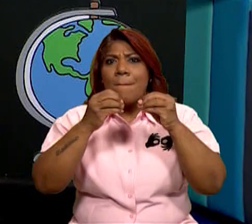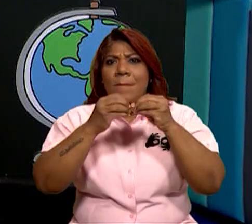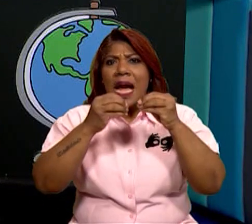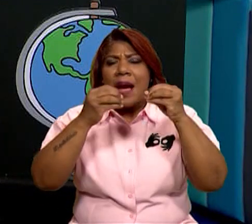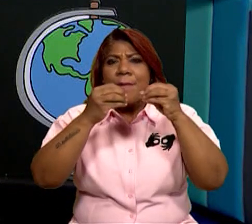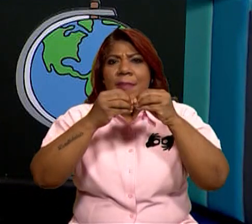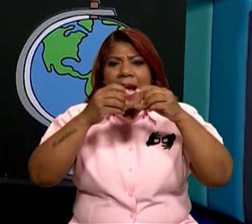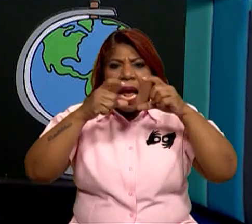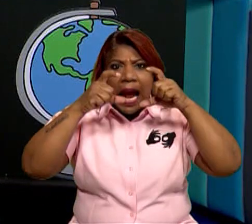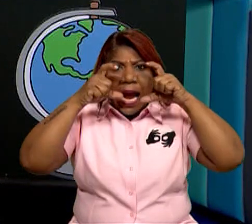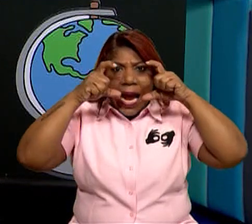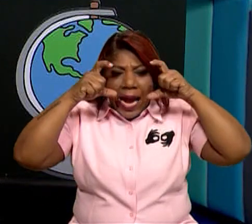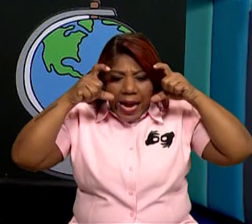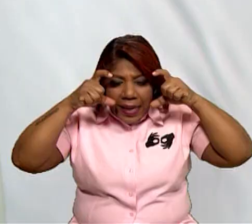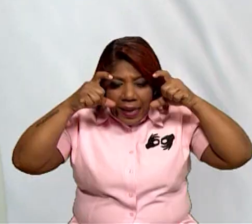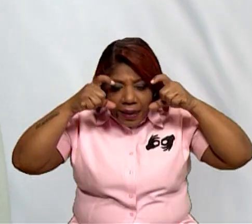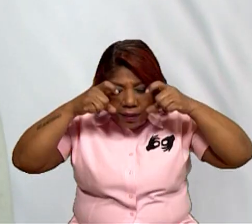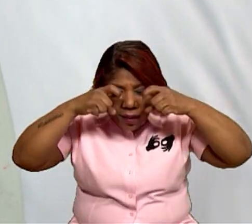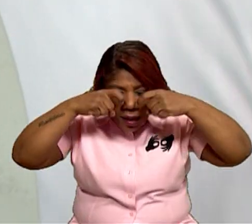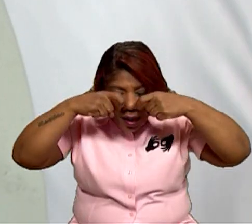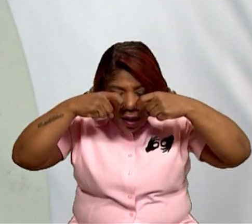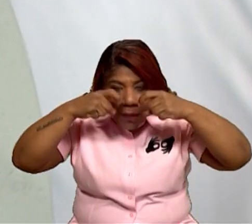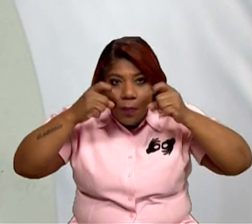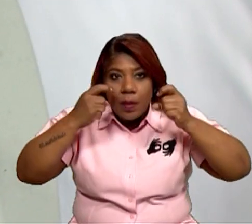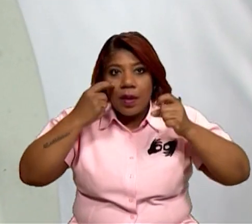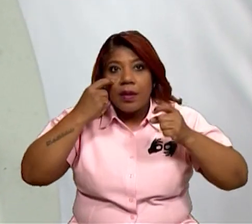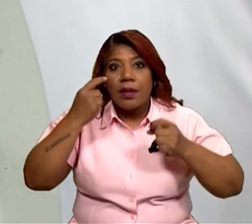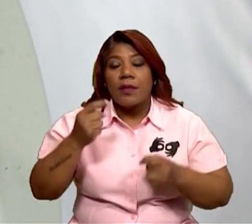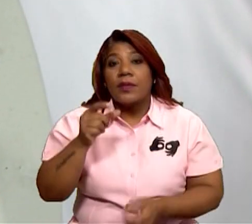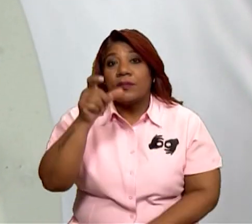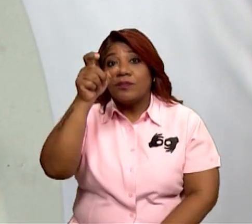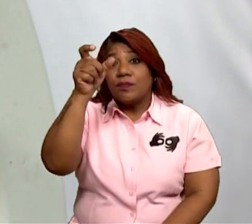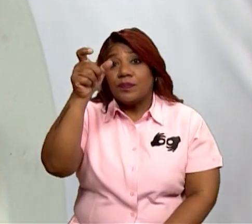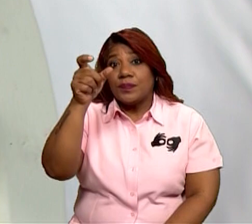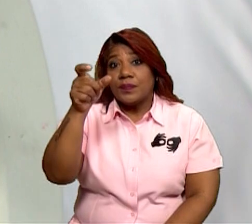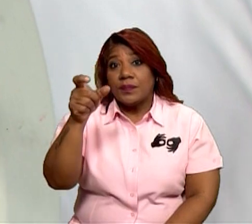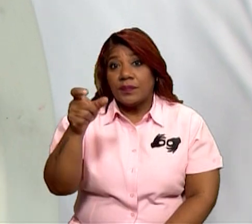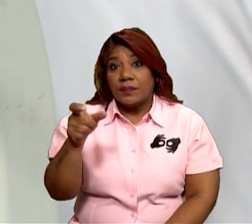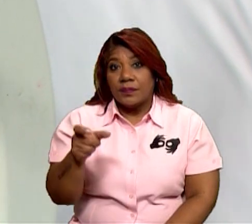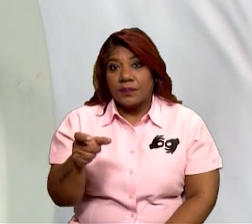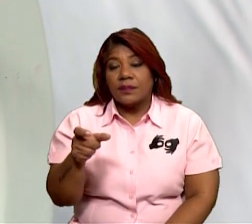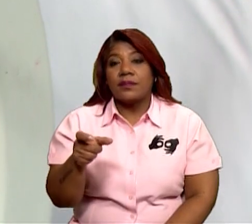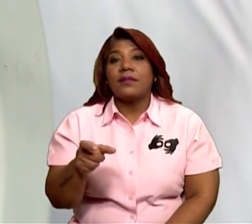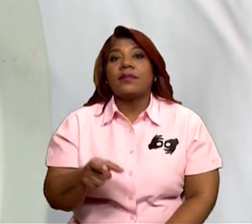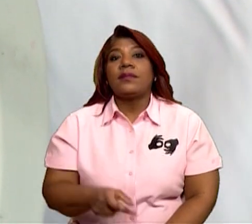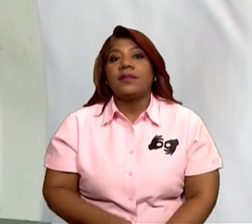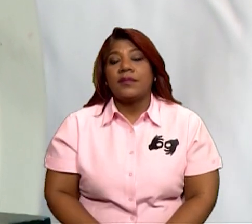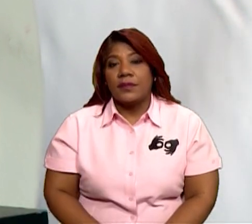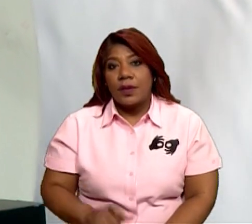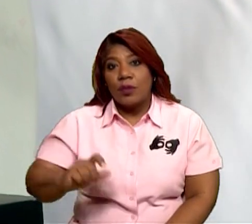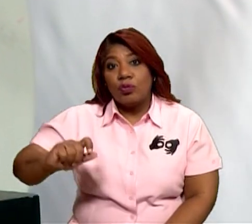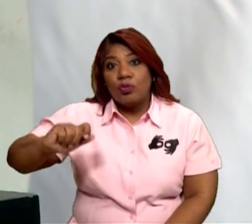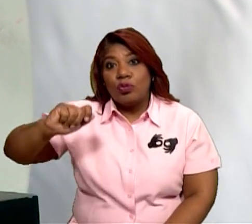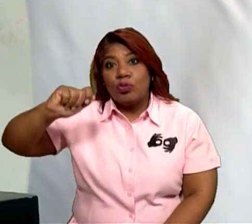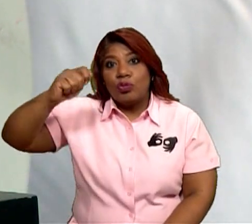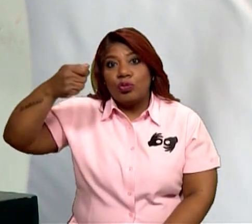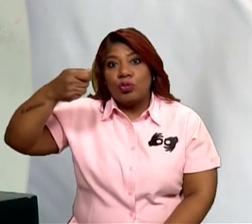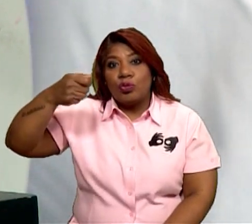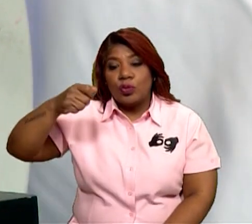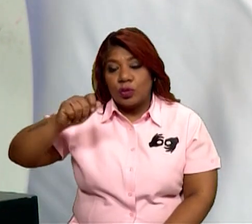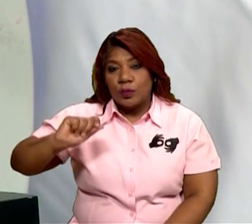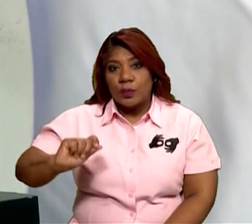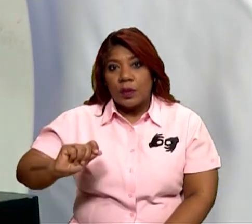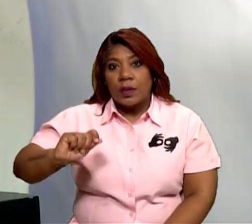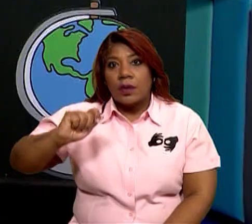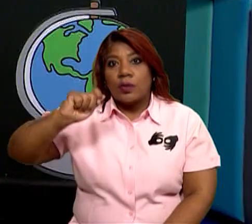bajar de una manera más rápida, ¿ya? El tubo, ¿ok? De una manera más rápida y de una forma más